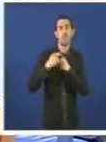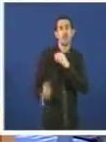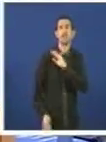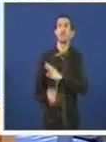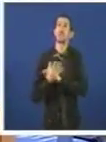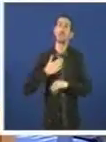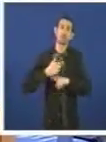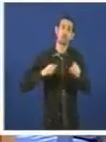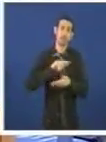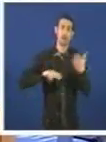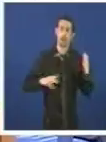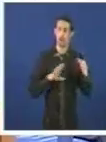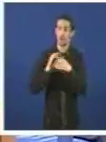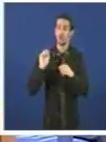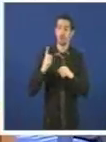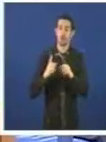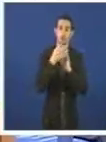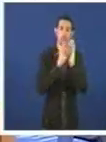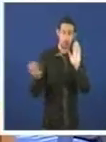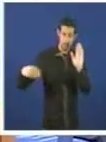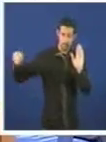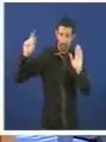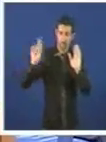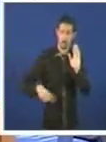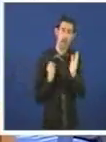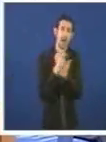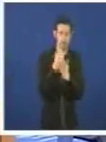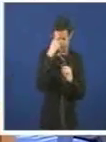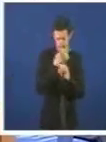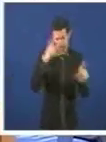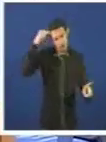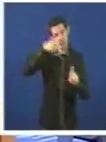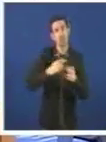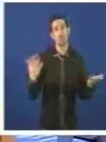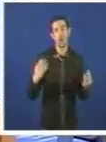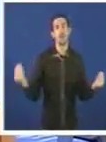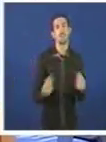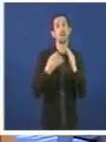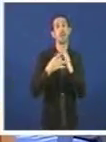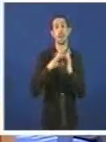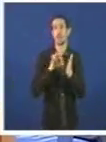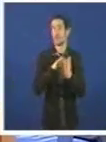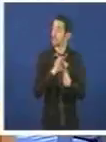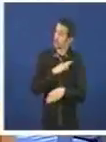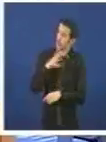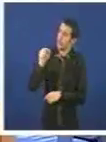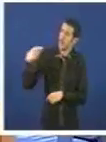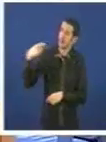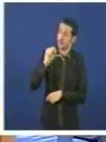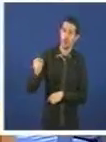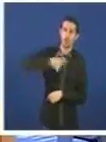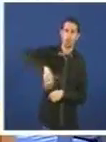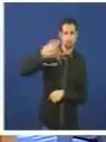refiren non só a incremento do orzamento sino tamén unha aposta clara pola mellora da calidade. Señor Parga, ese o noso